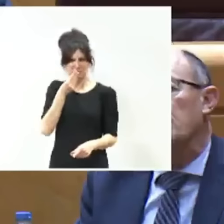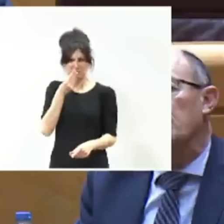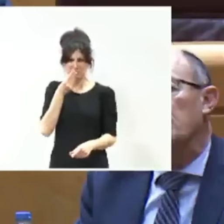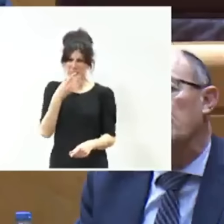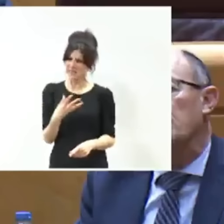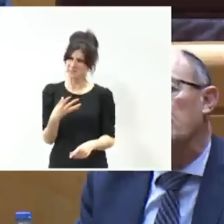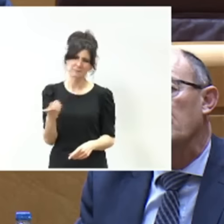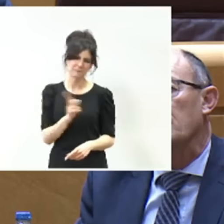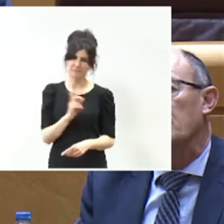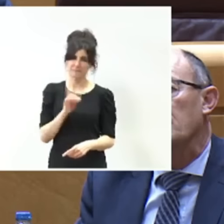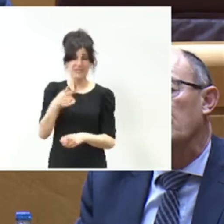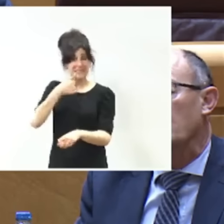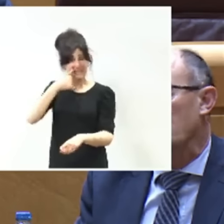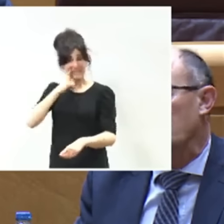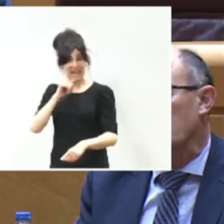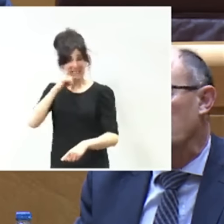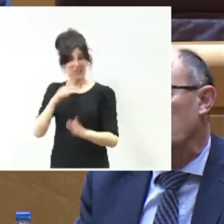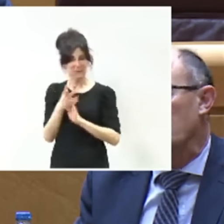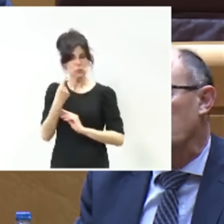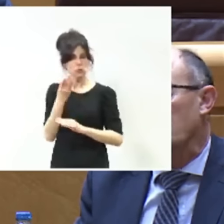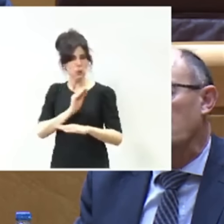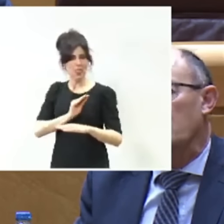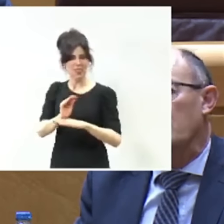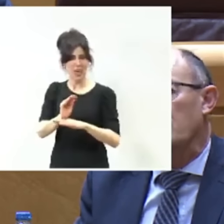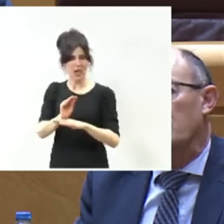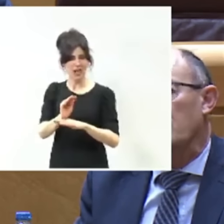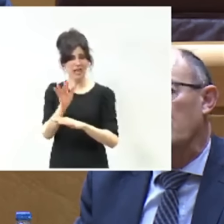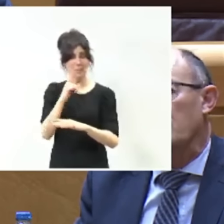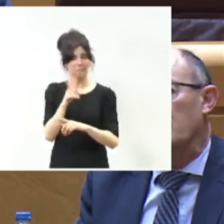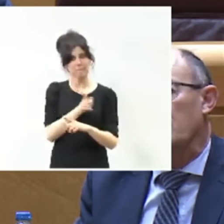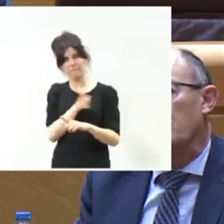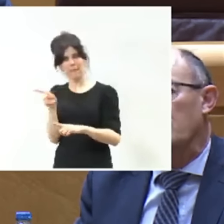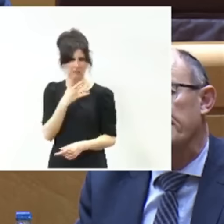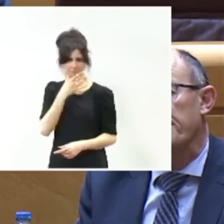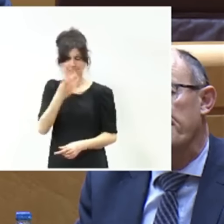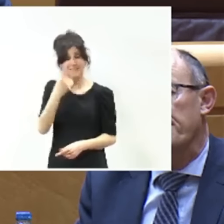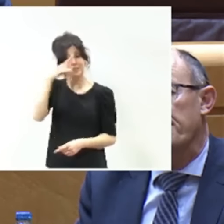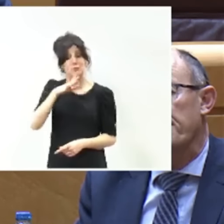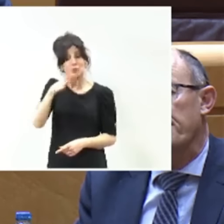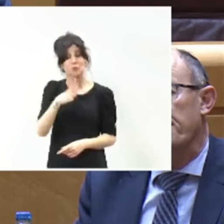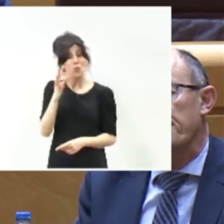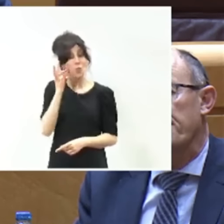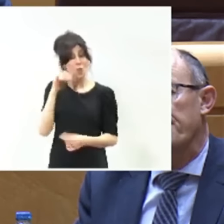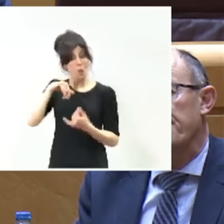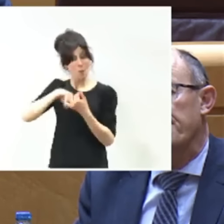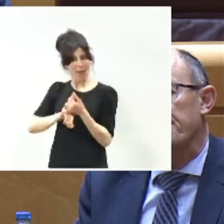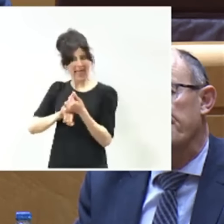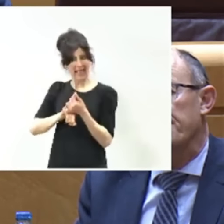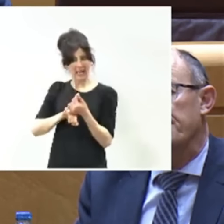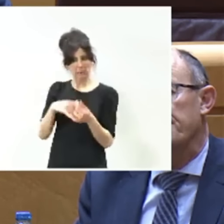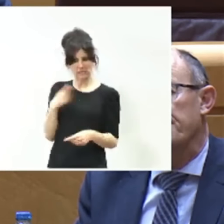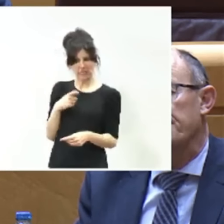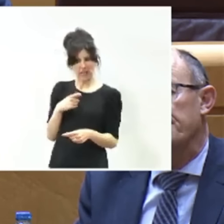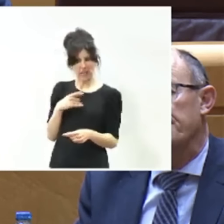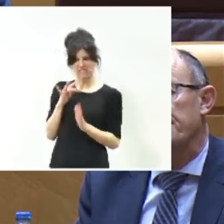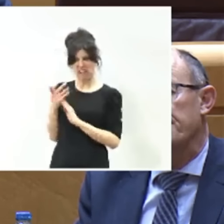recibo que el César Sánchez dé una subvención y la beneficiaria sea su mujer. Porque la mujer de César no puede tener relaciones